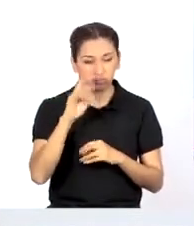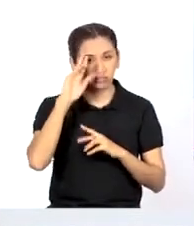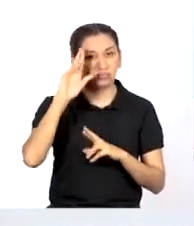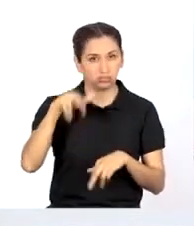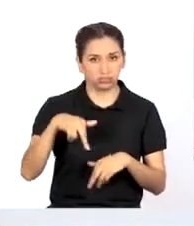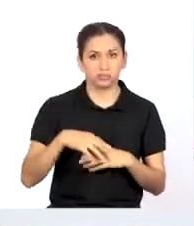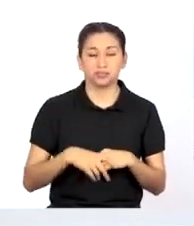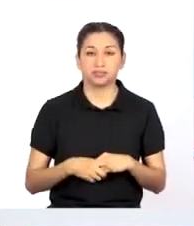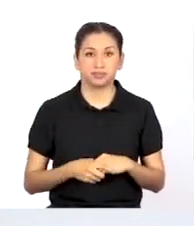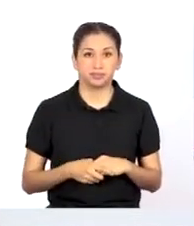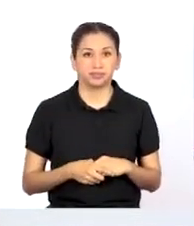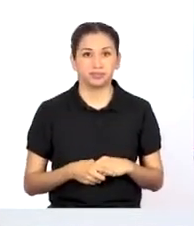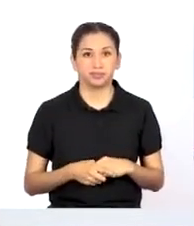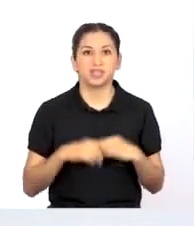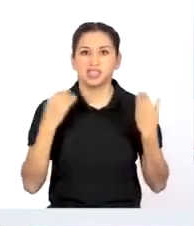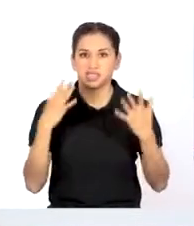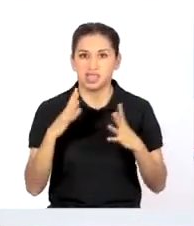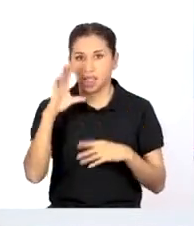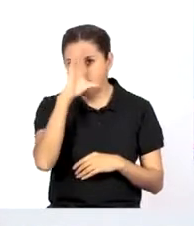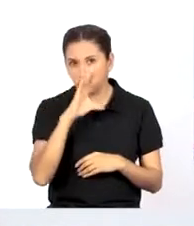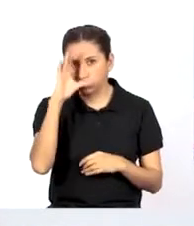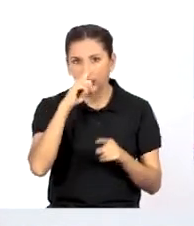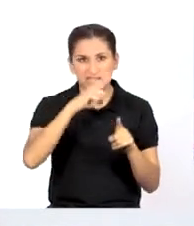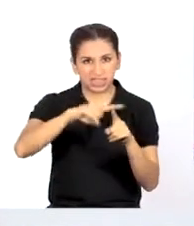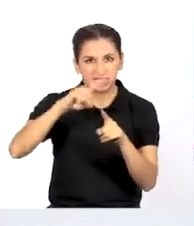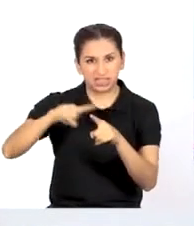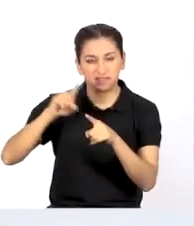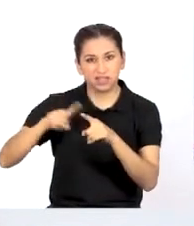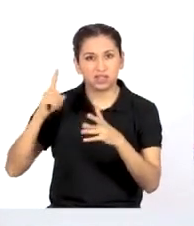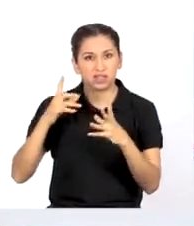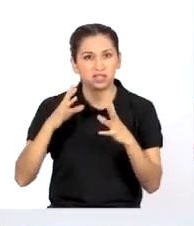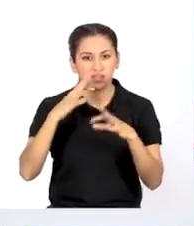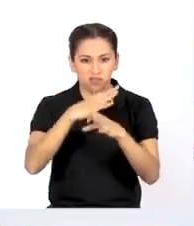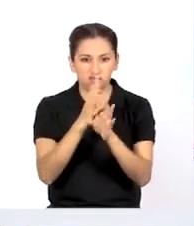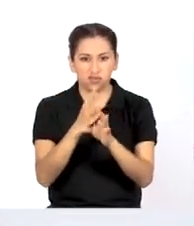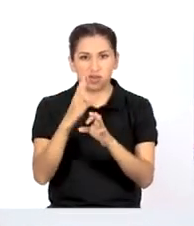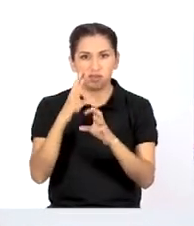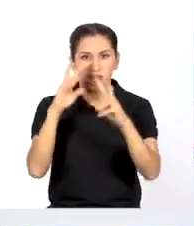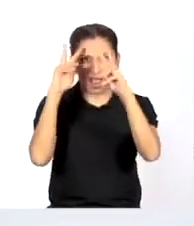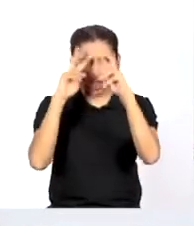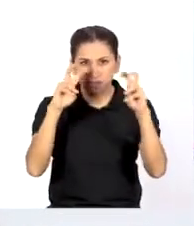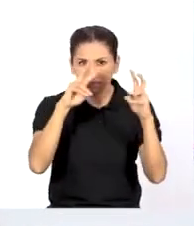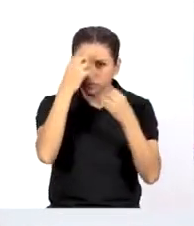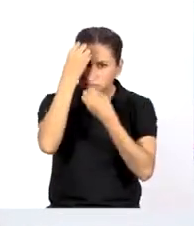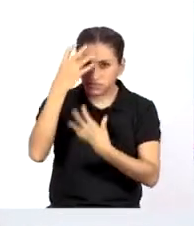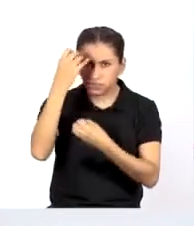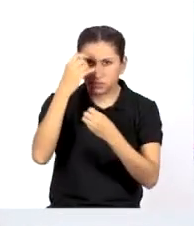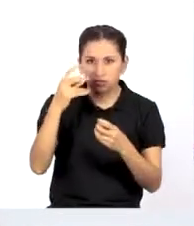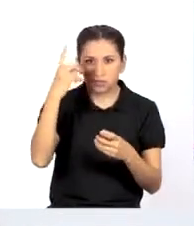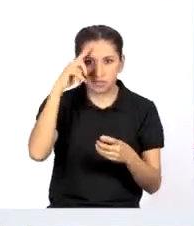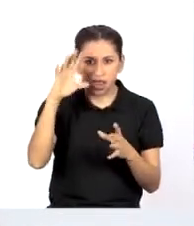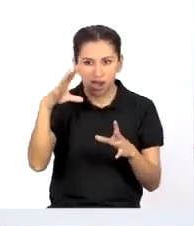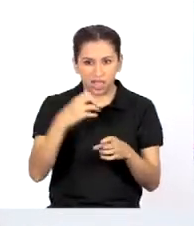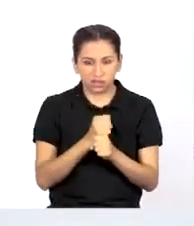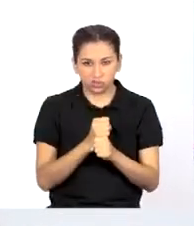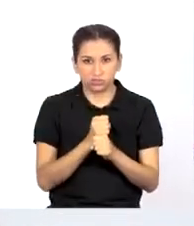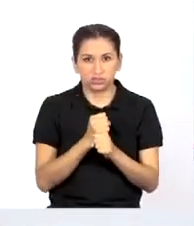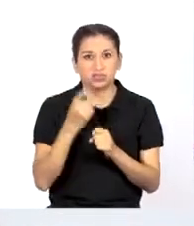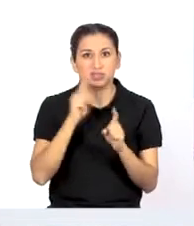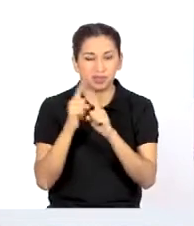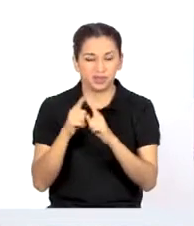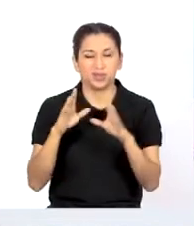correcto. Hemos recurrido a diversas fuentes de información para recolectar y sistematizar.